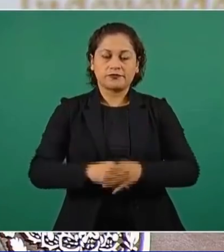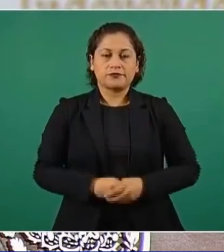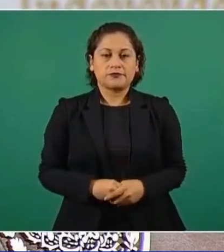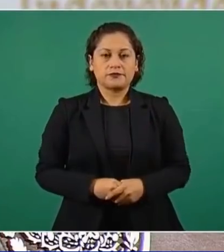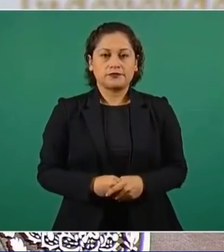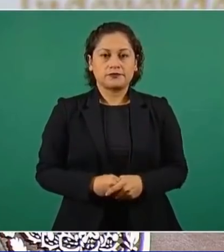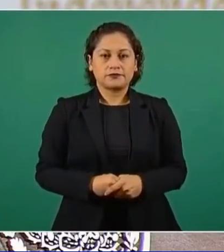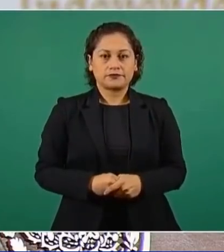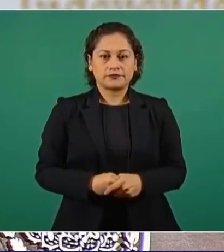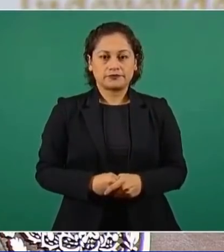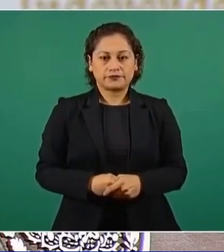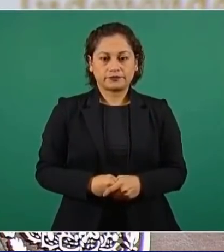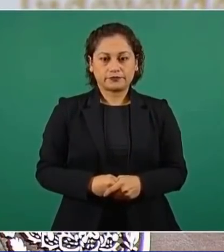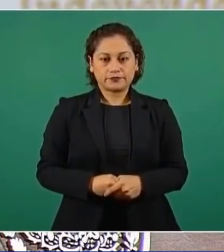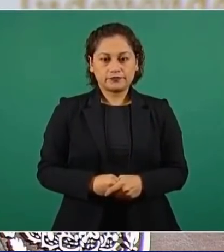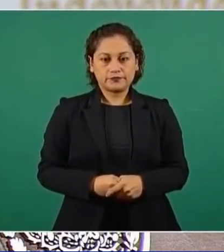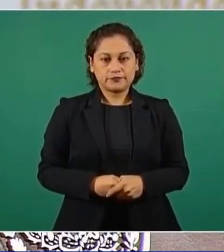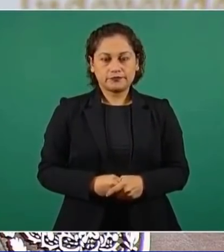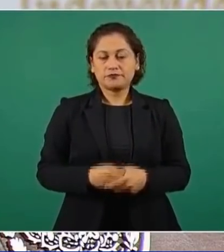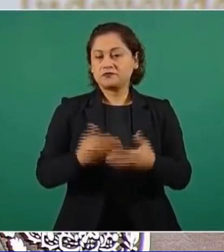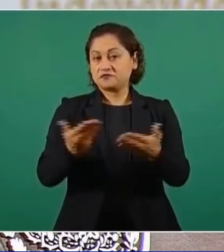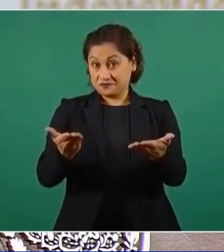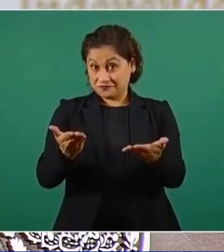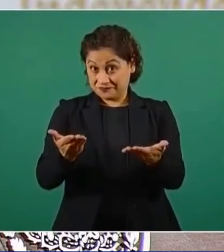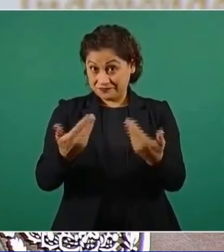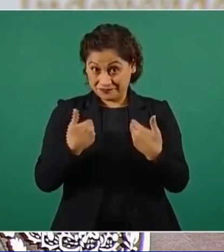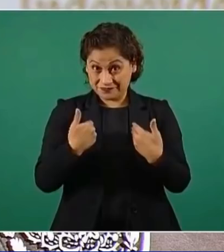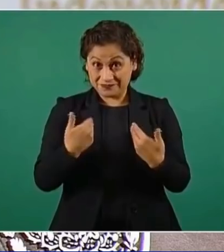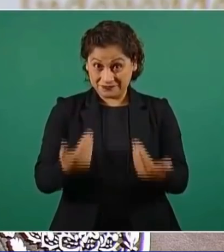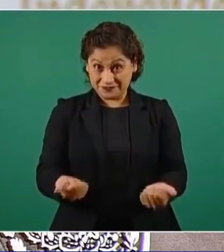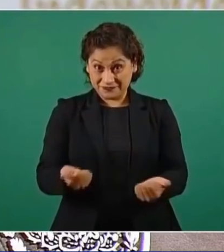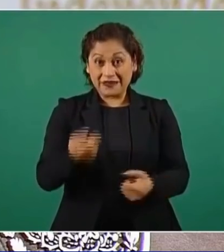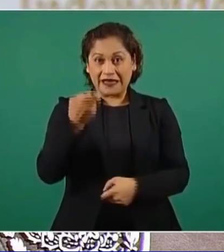entonces, esa es nuestra postura,